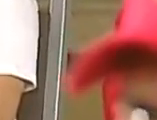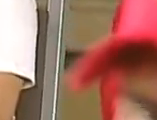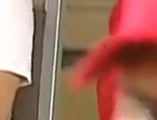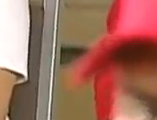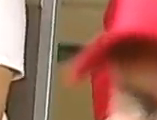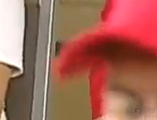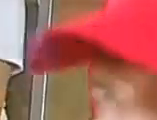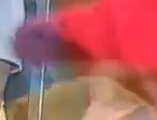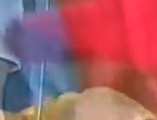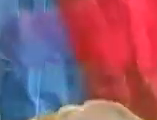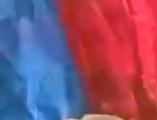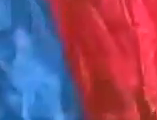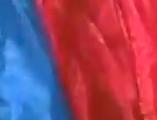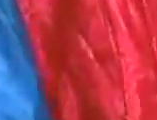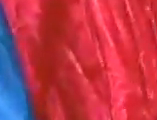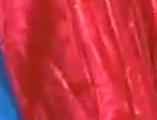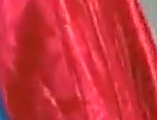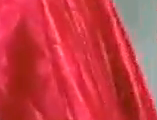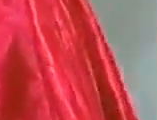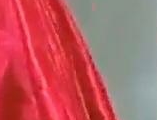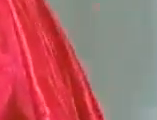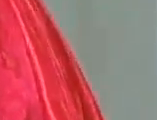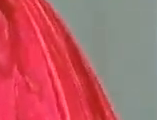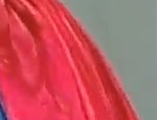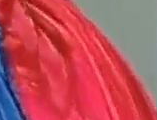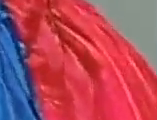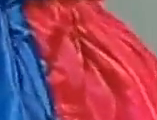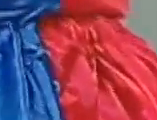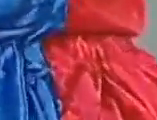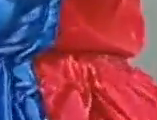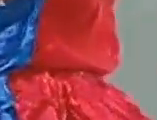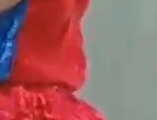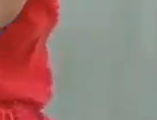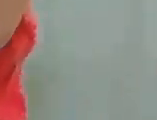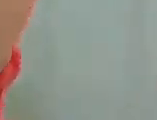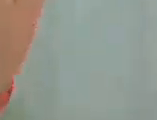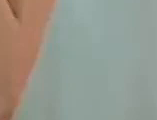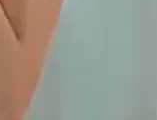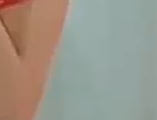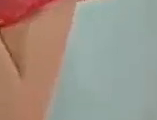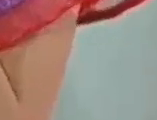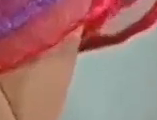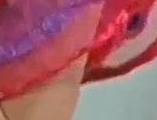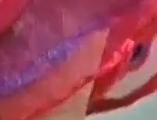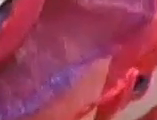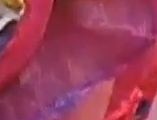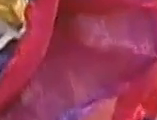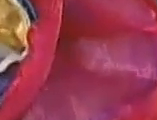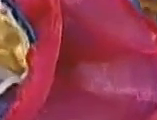pueblo, y gritar con emoción Venezuela, cuanto te quiero.